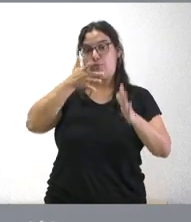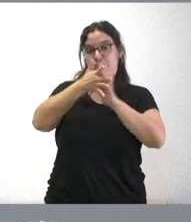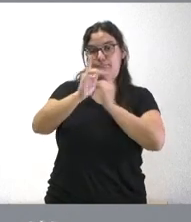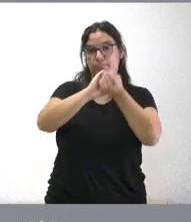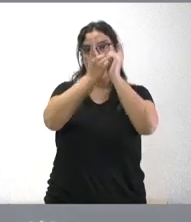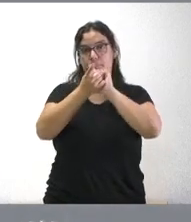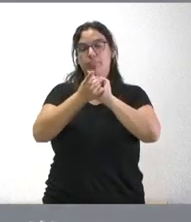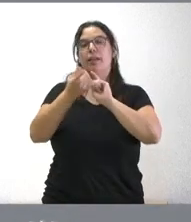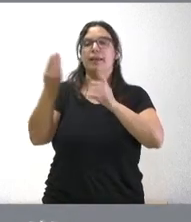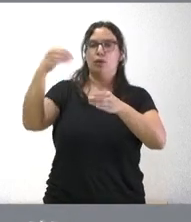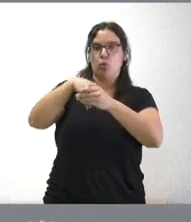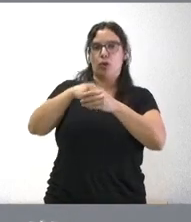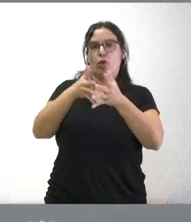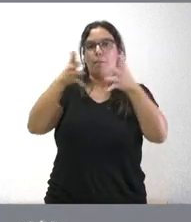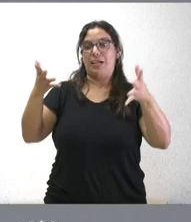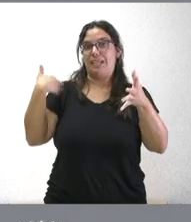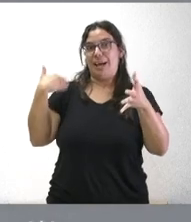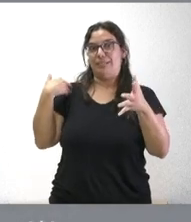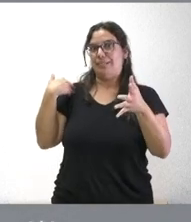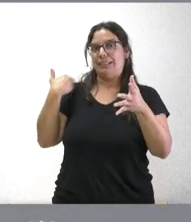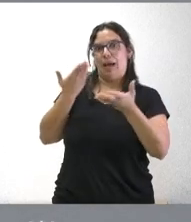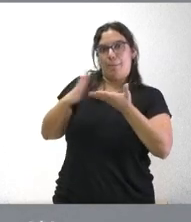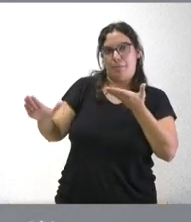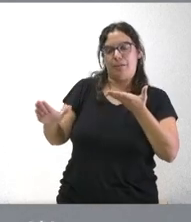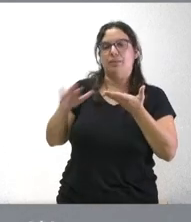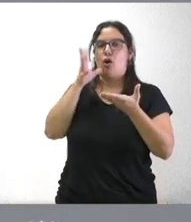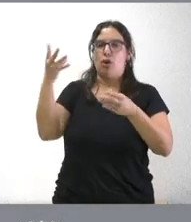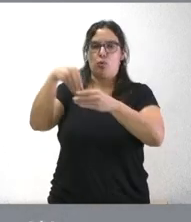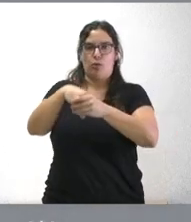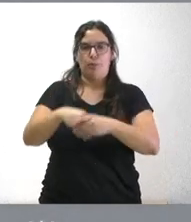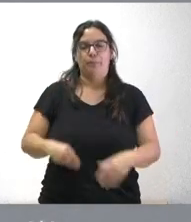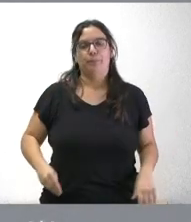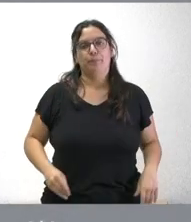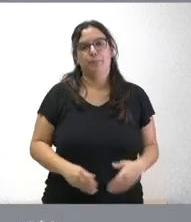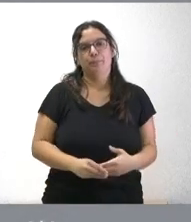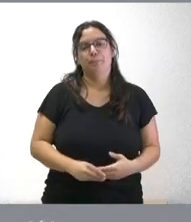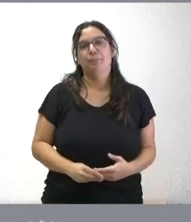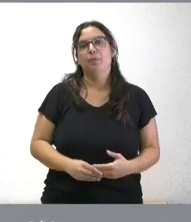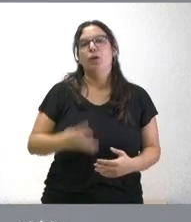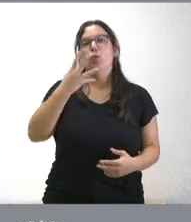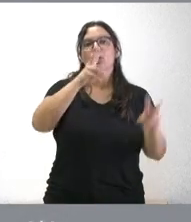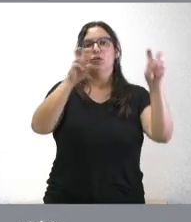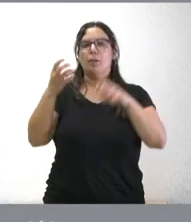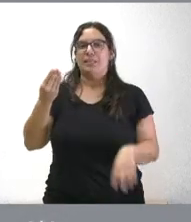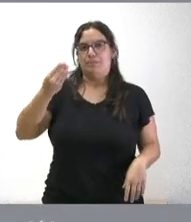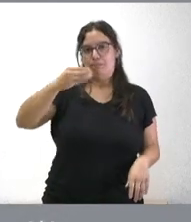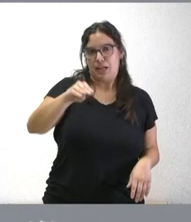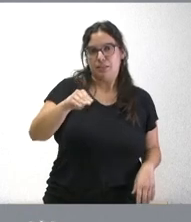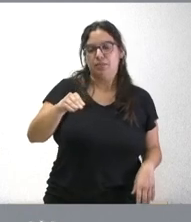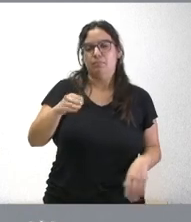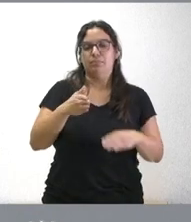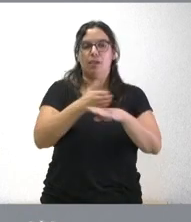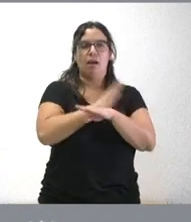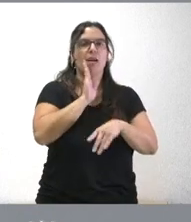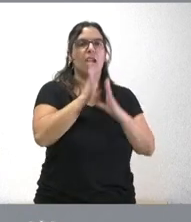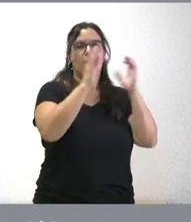elementos que no estaban en las consideraciones iniciales cuatro asuntos adicionales a los que han sido objeto de acuerdo en el